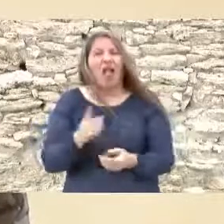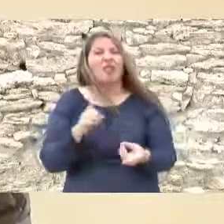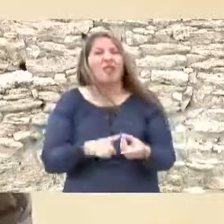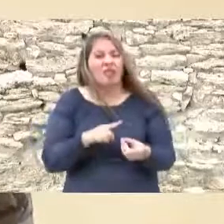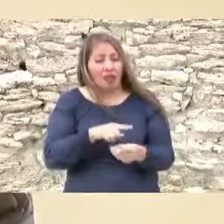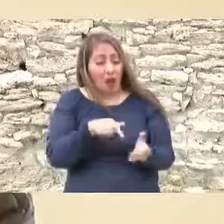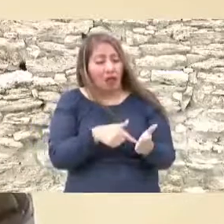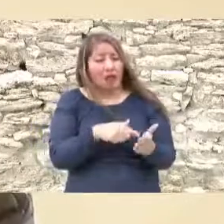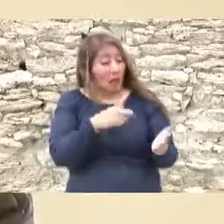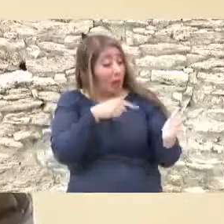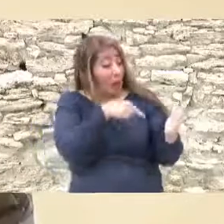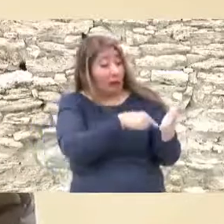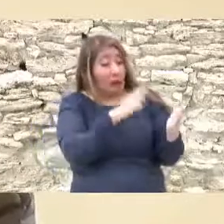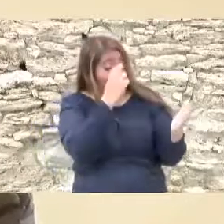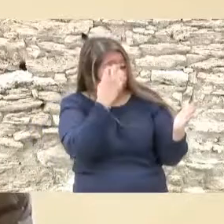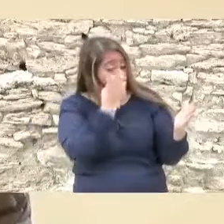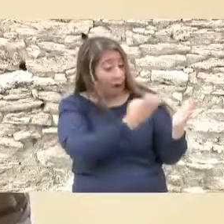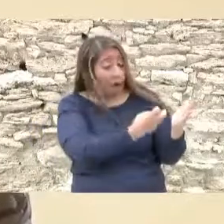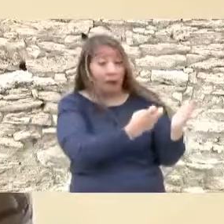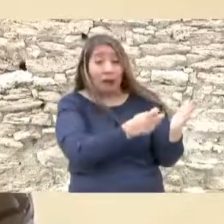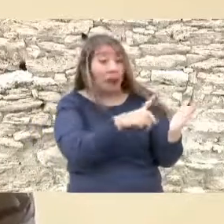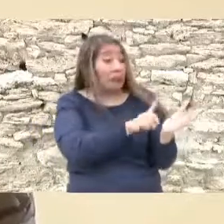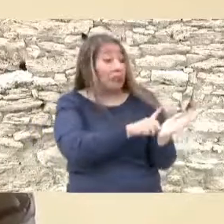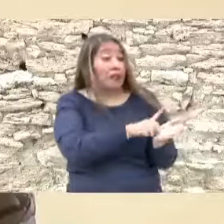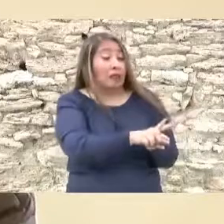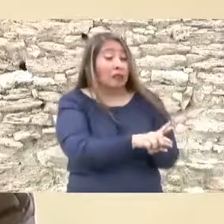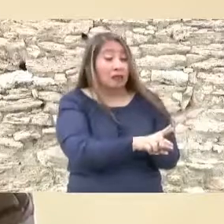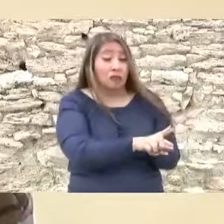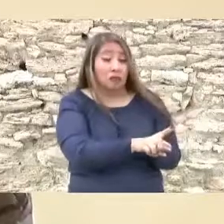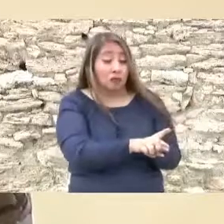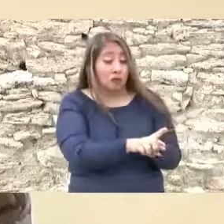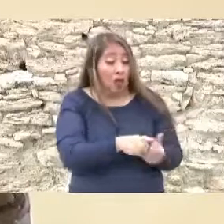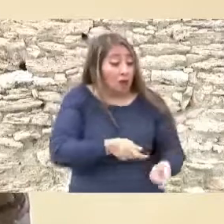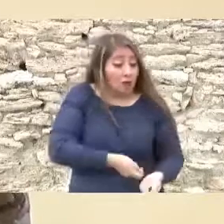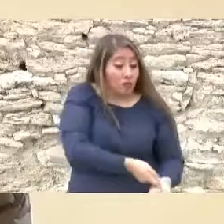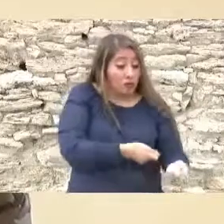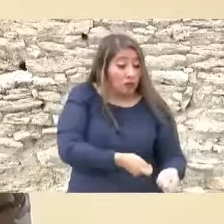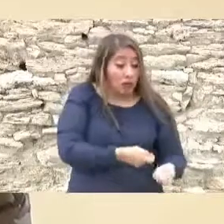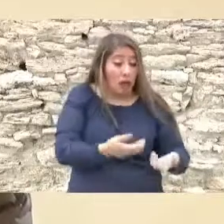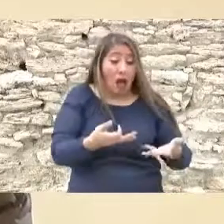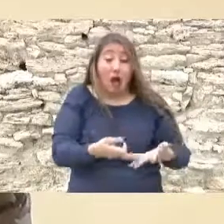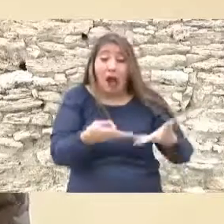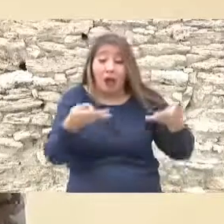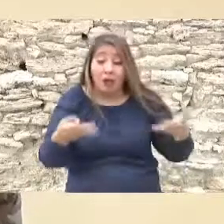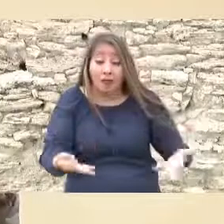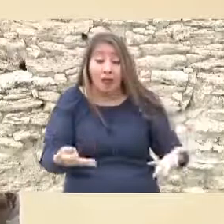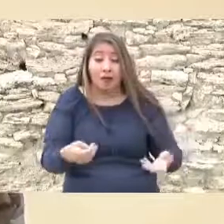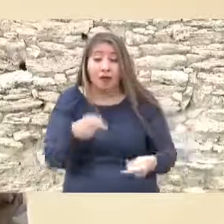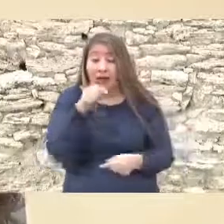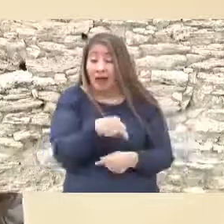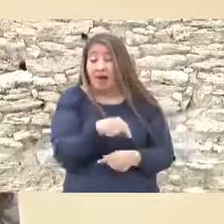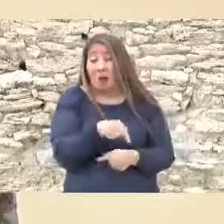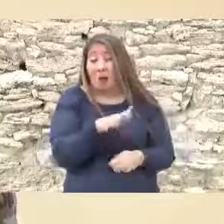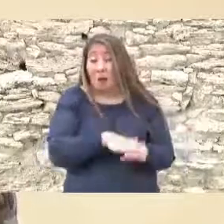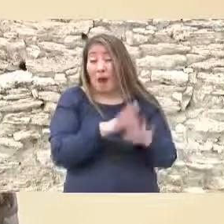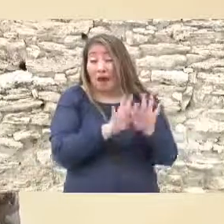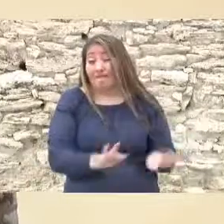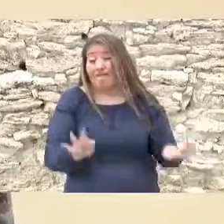se reconoce el derecho de los campesinos a la tierra eso es Venustiano Carranza y lo más